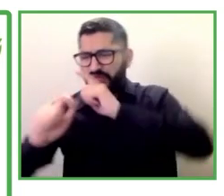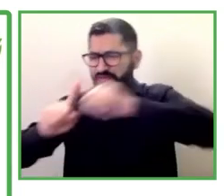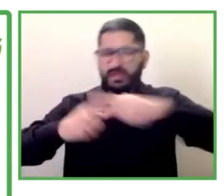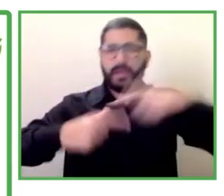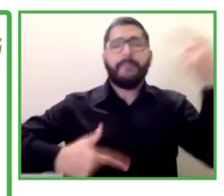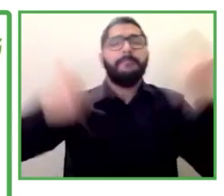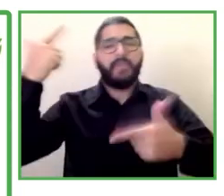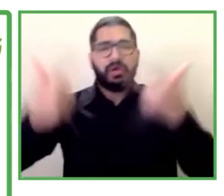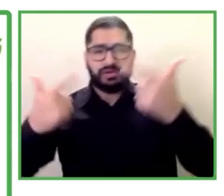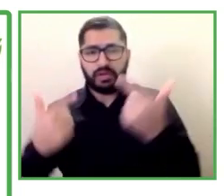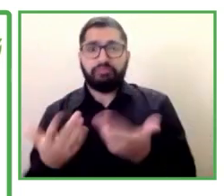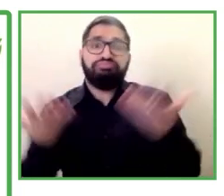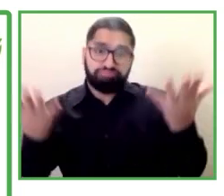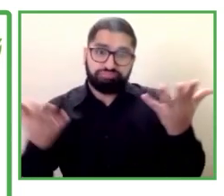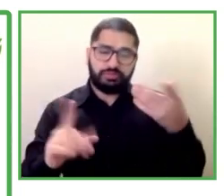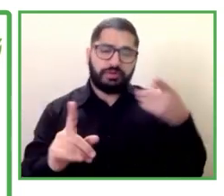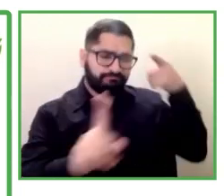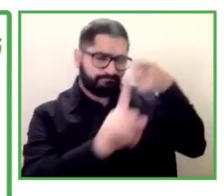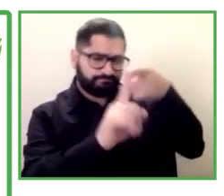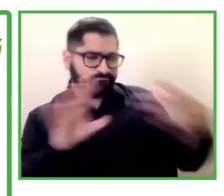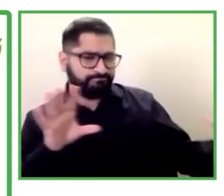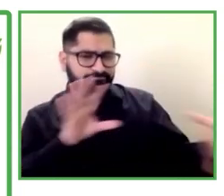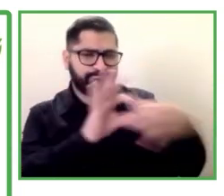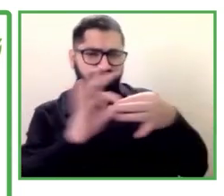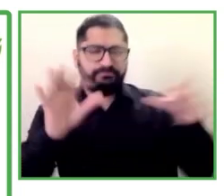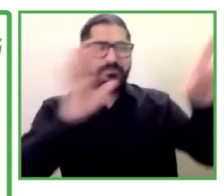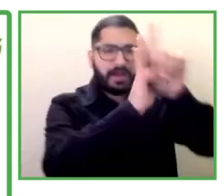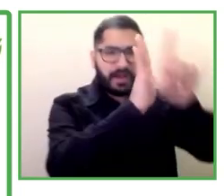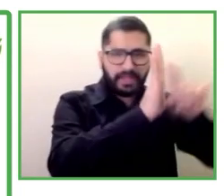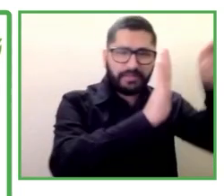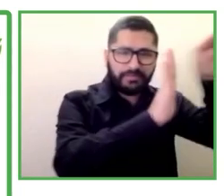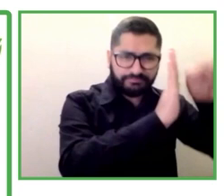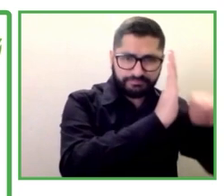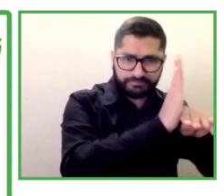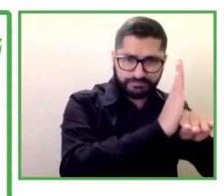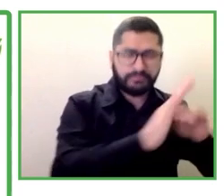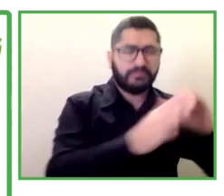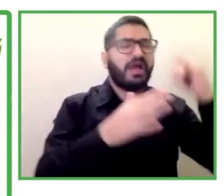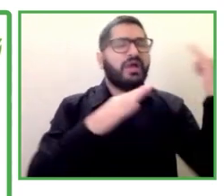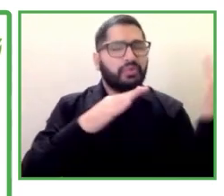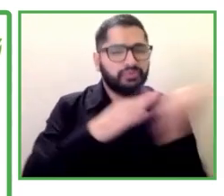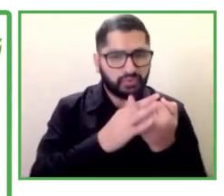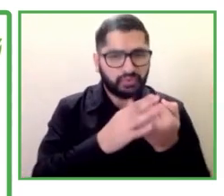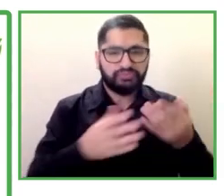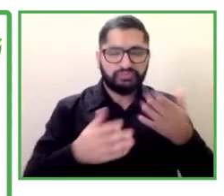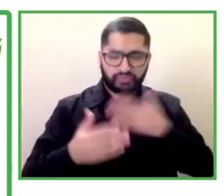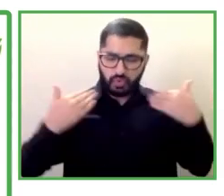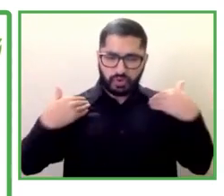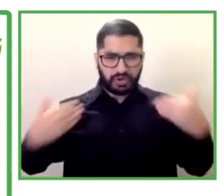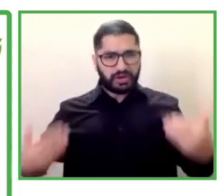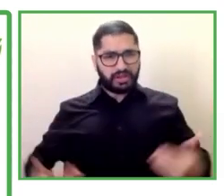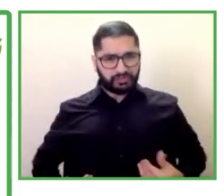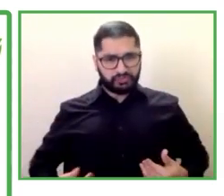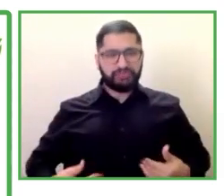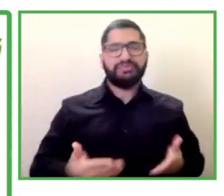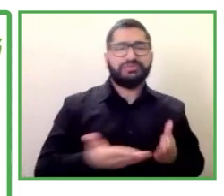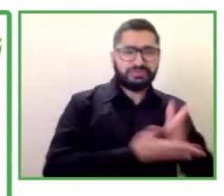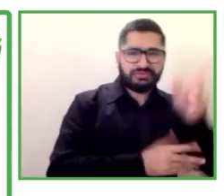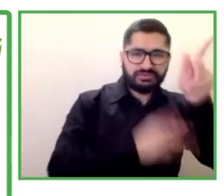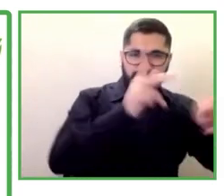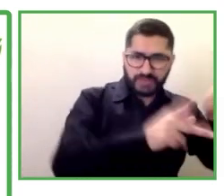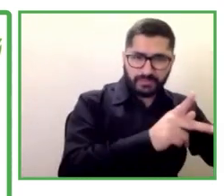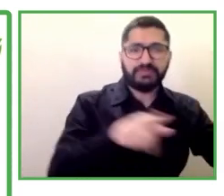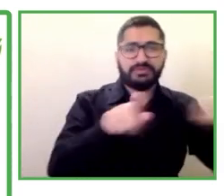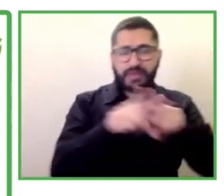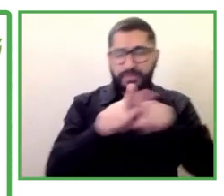con las leyes de inclusión y de derechos civiles y con eso ahí está nuestra información de contacto y